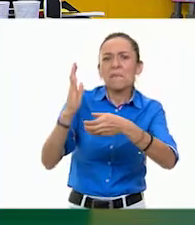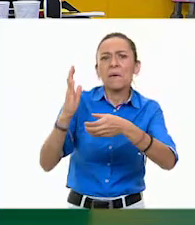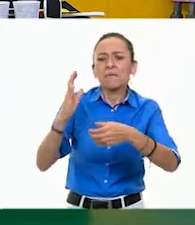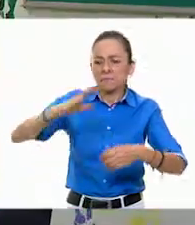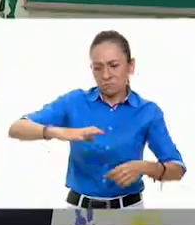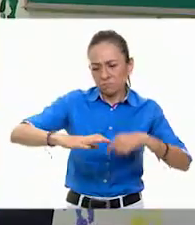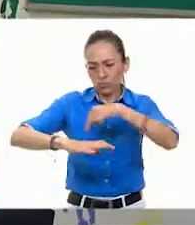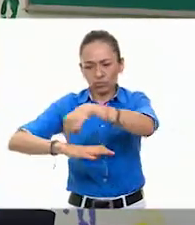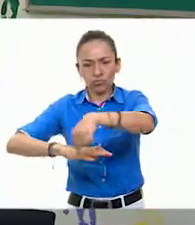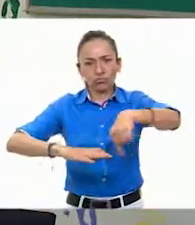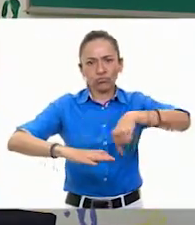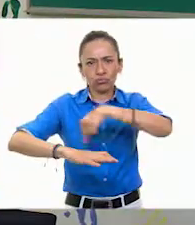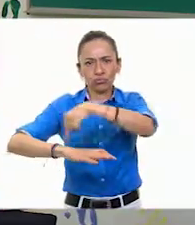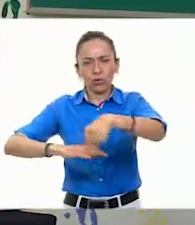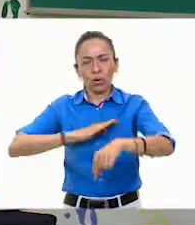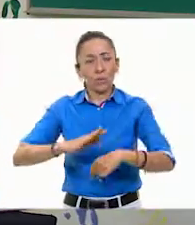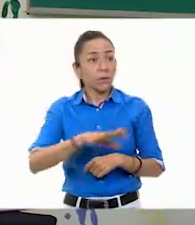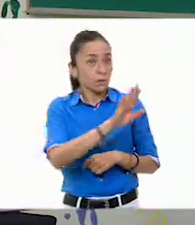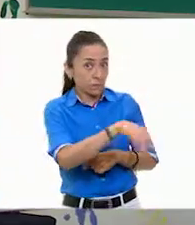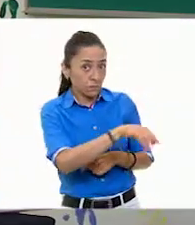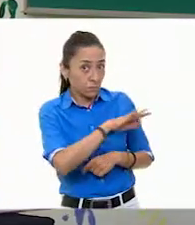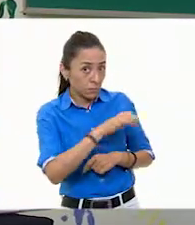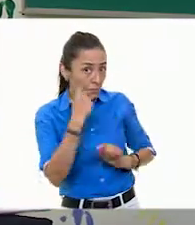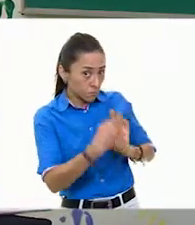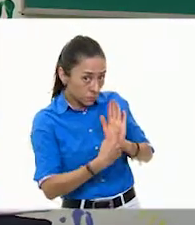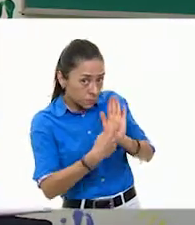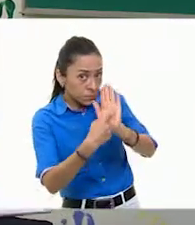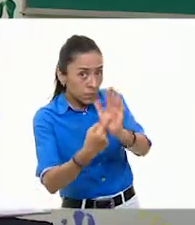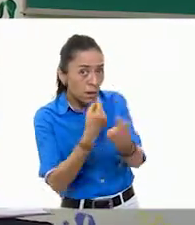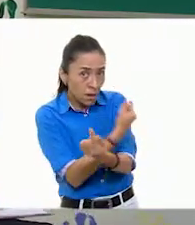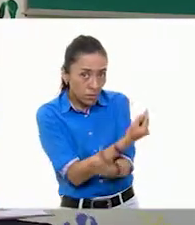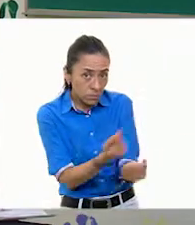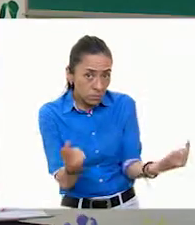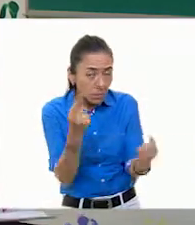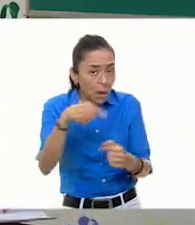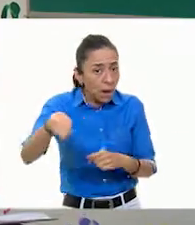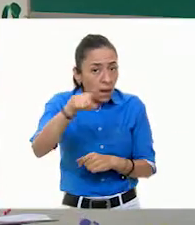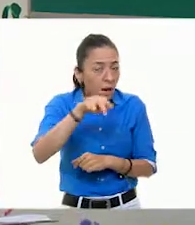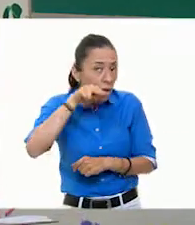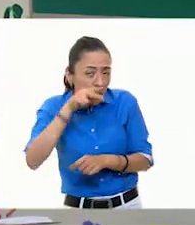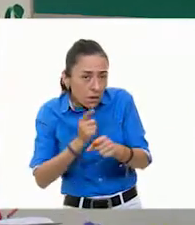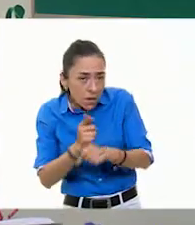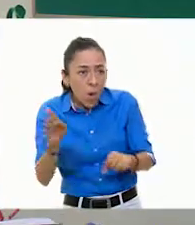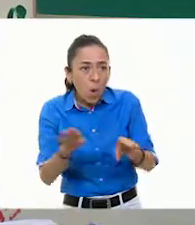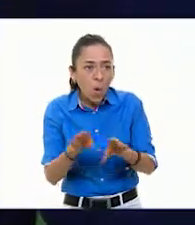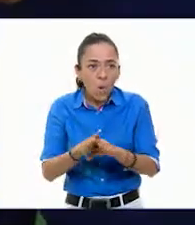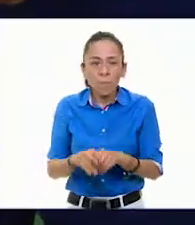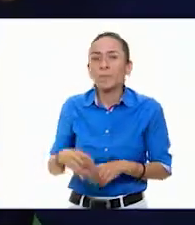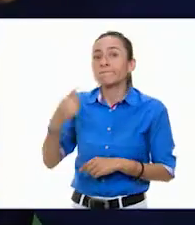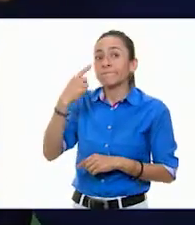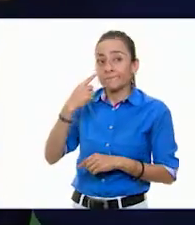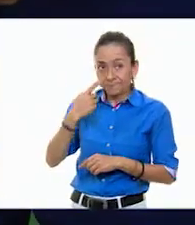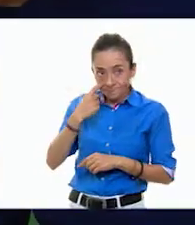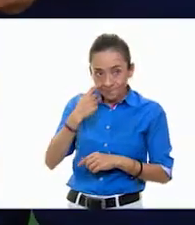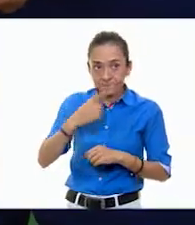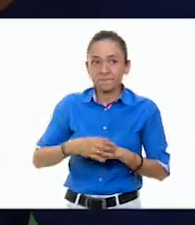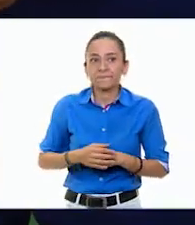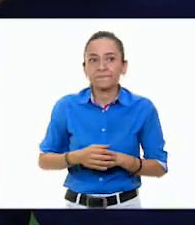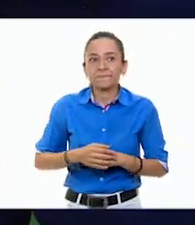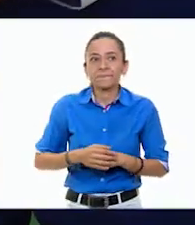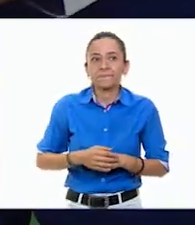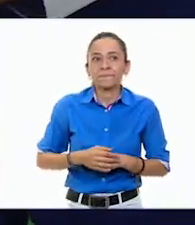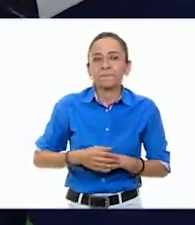estos trazos, para que observen. Hicimos de mitad a mitad y luego con la escuadra, pues,